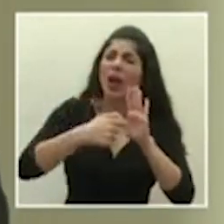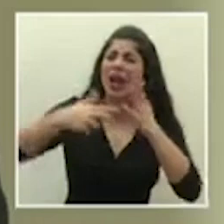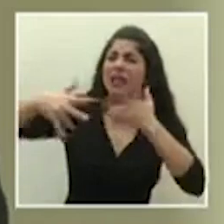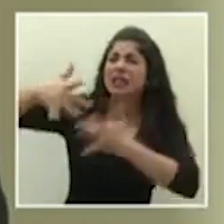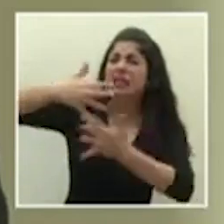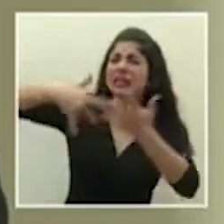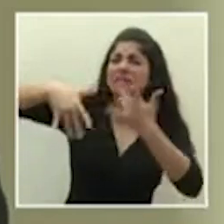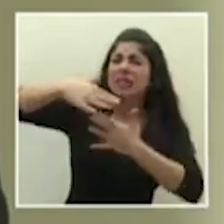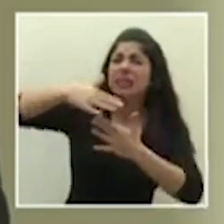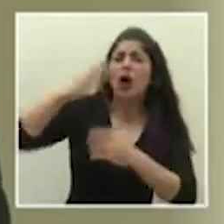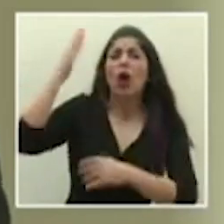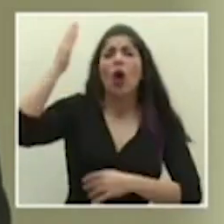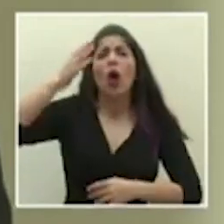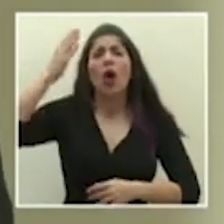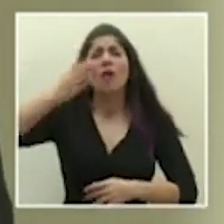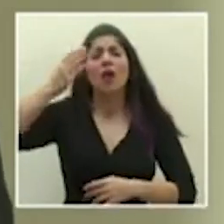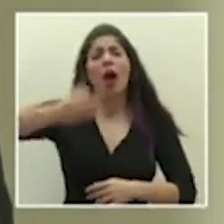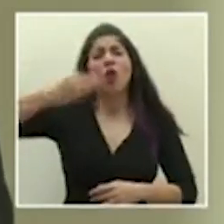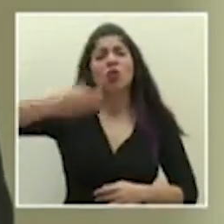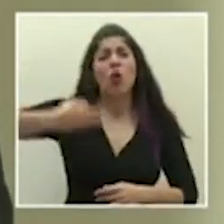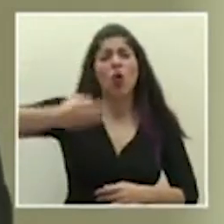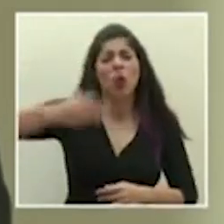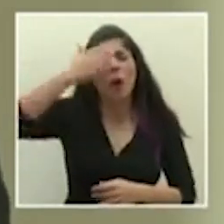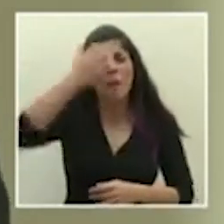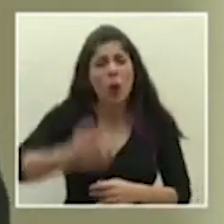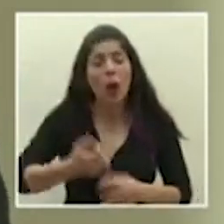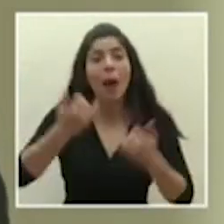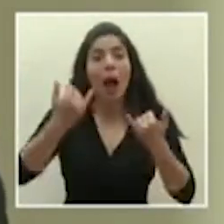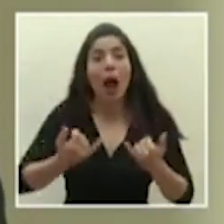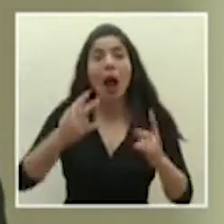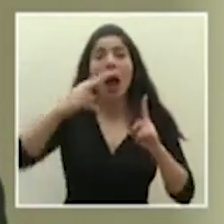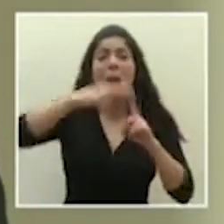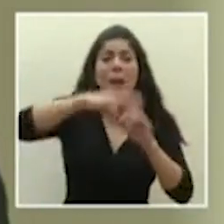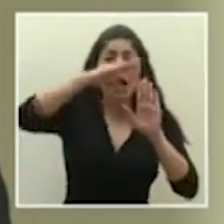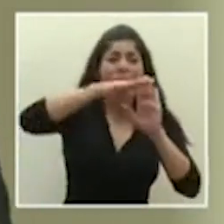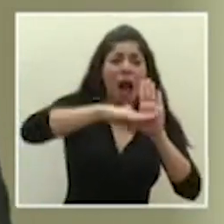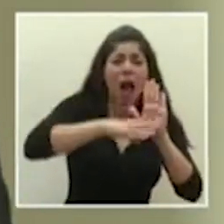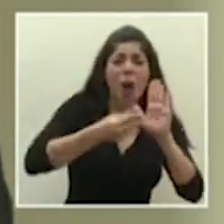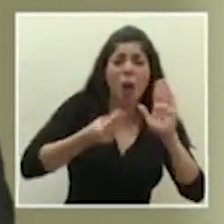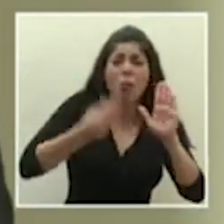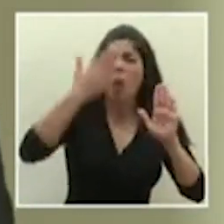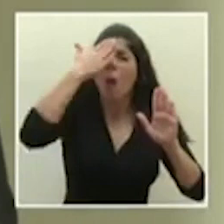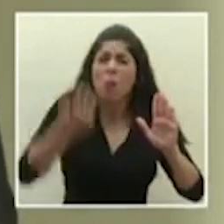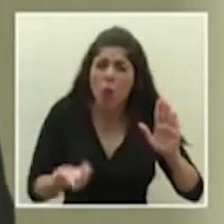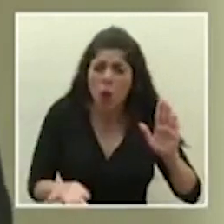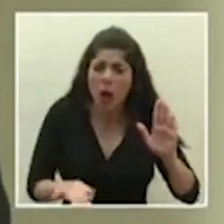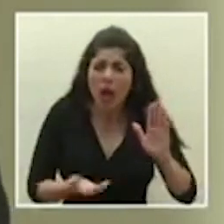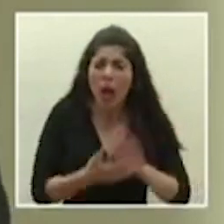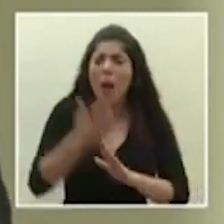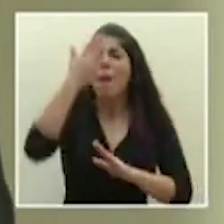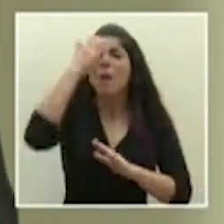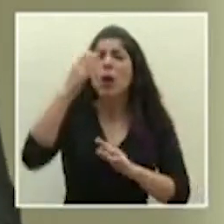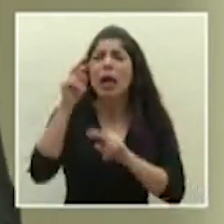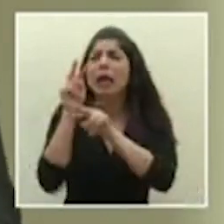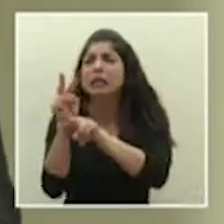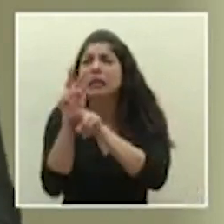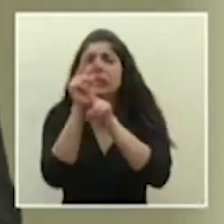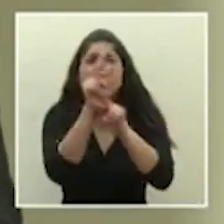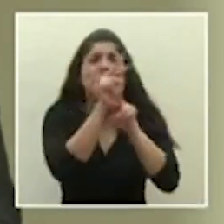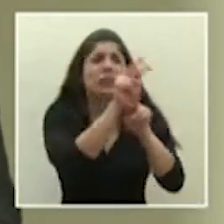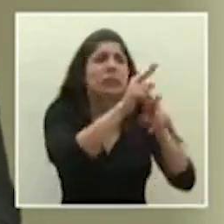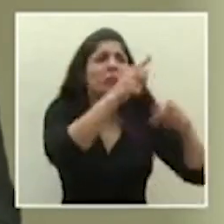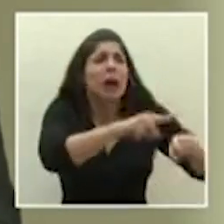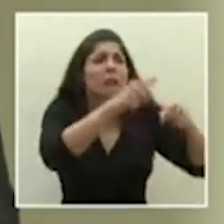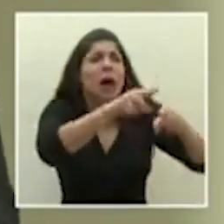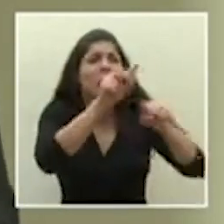de que tenemos conferencias de prensa todos los días, porque es que estamos aplicando todas estas medidas, porque es que estamos todos pendientes de lo que está ocurriendo,